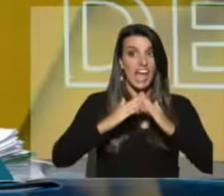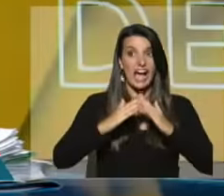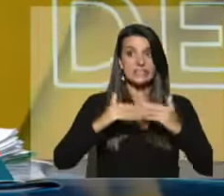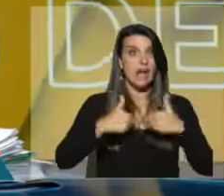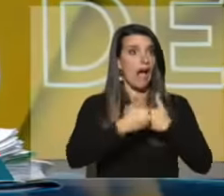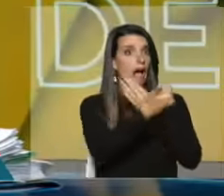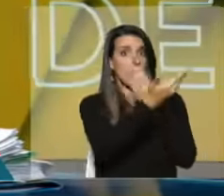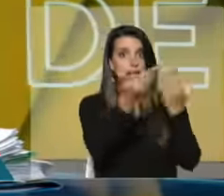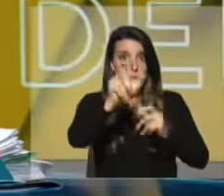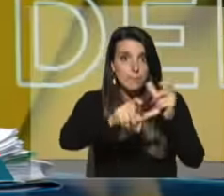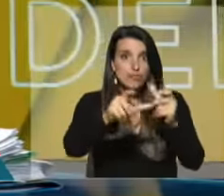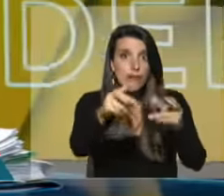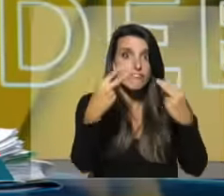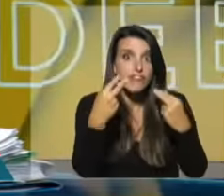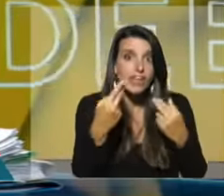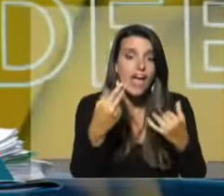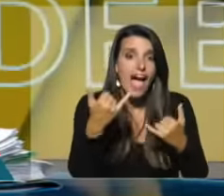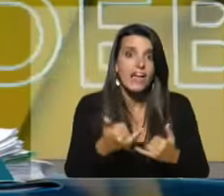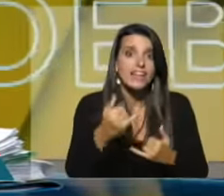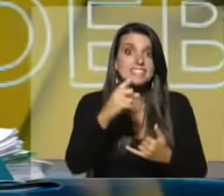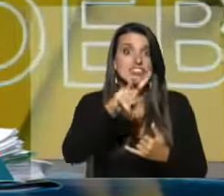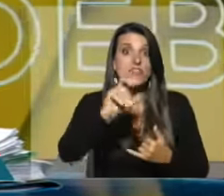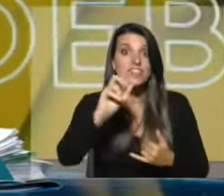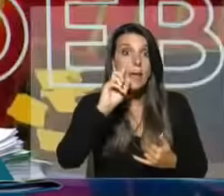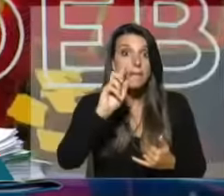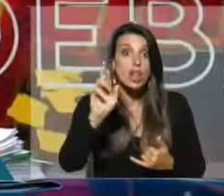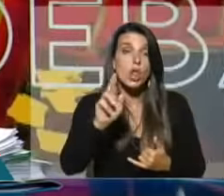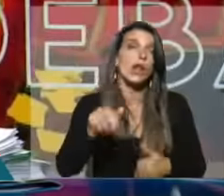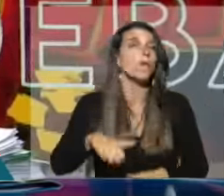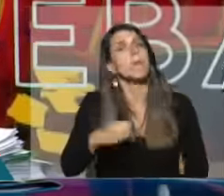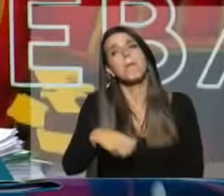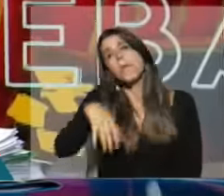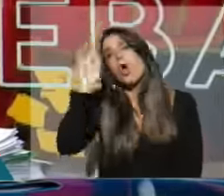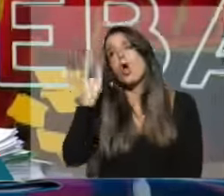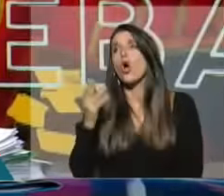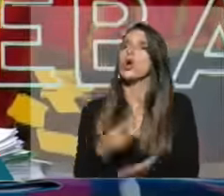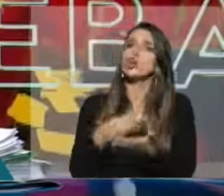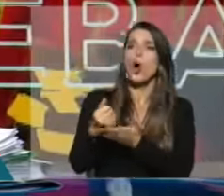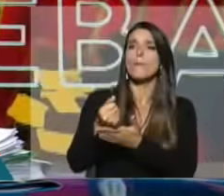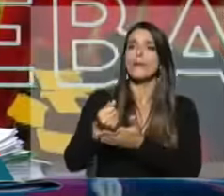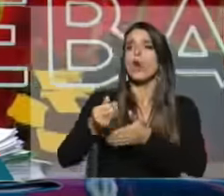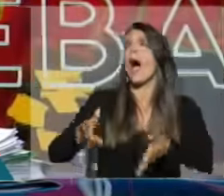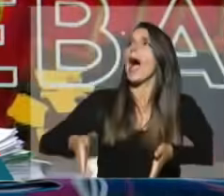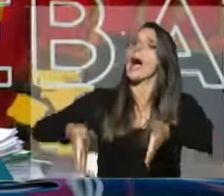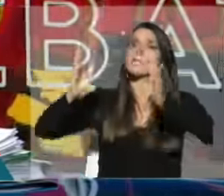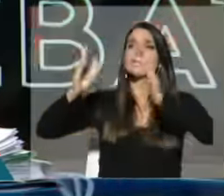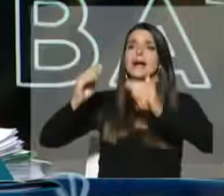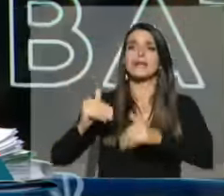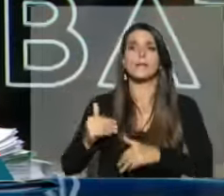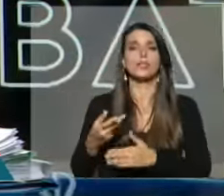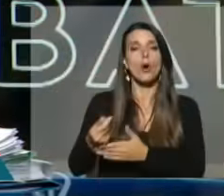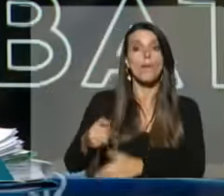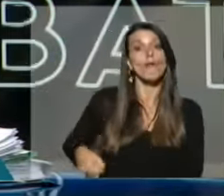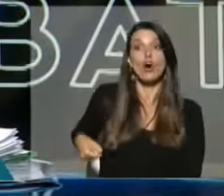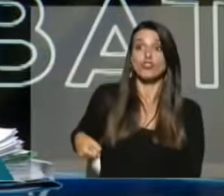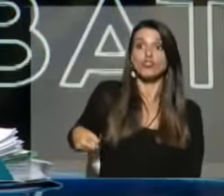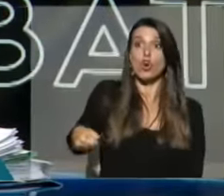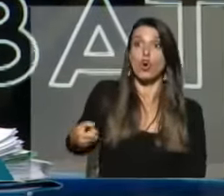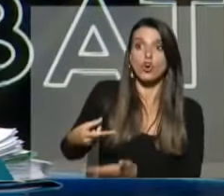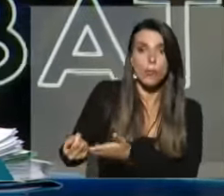de los que nos está escuchando tiene en la casa 120.000 dólares y se le ocurre comprar un apartamento con eso y va con el bolso?